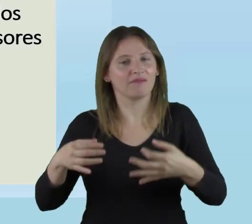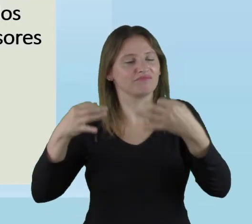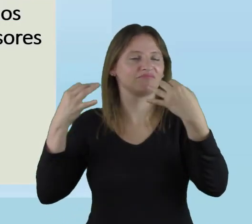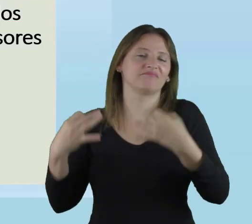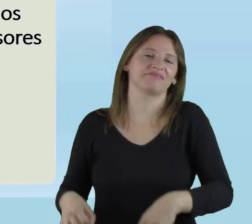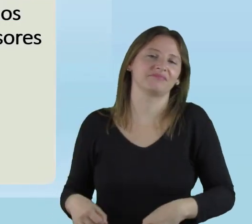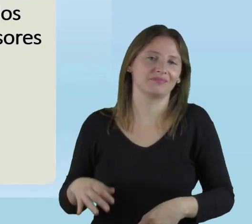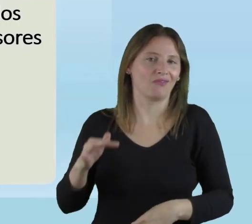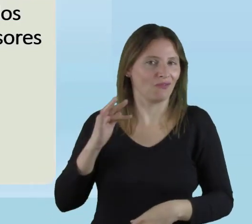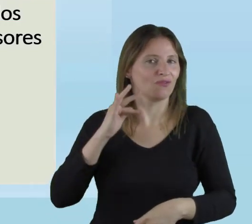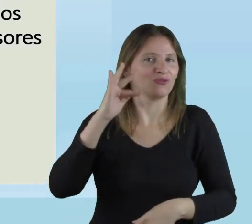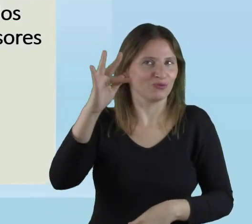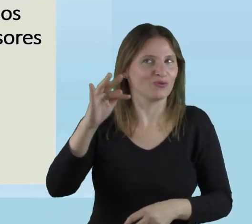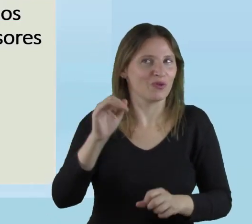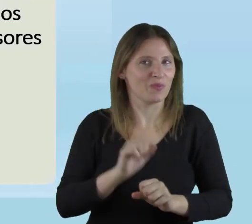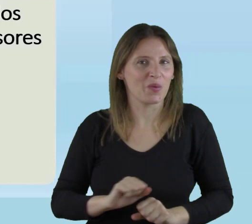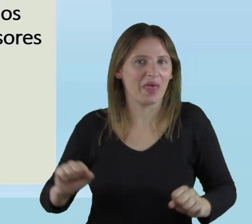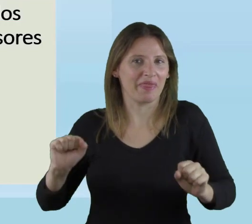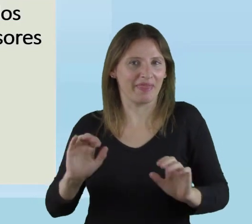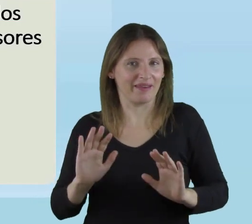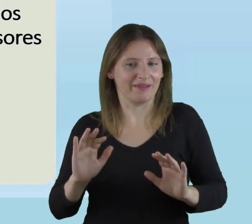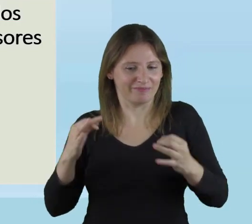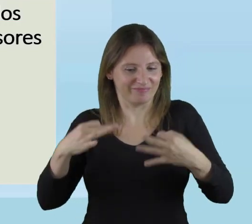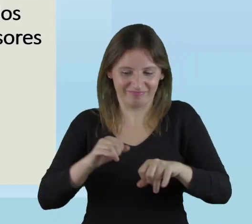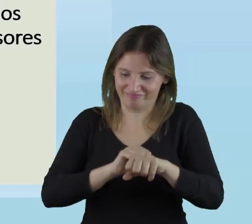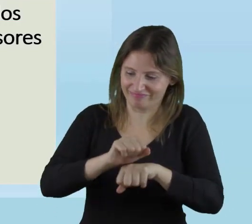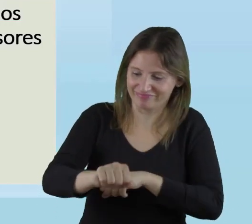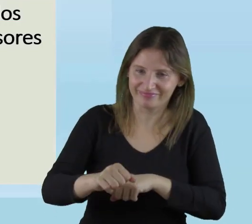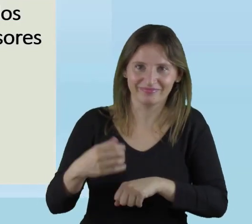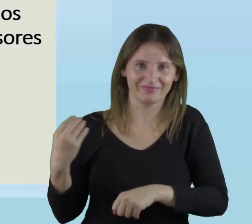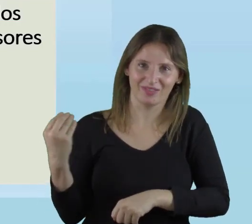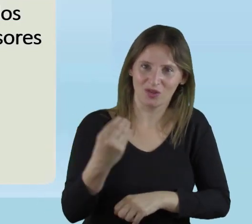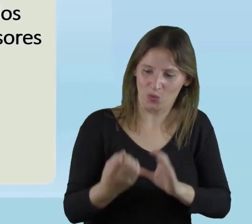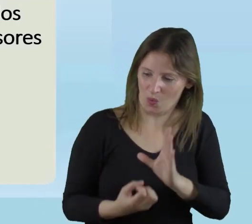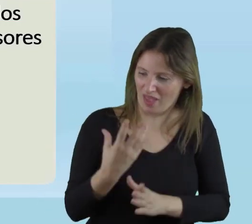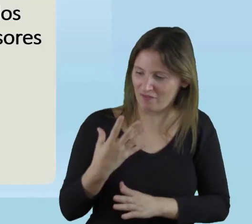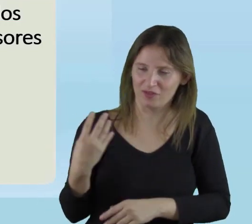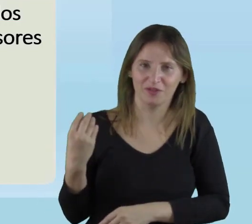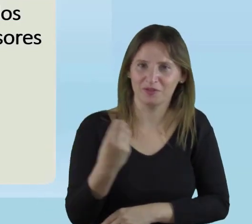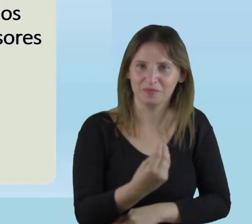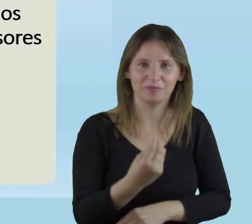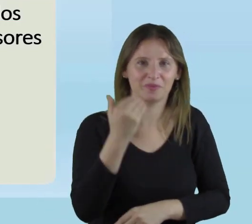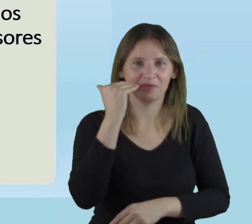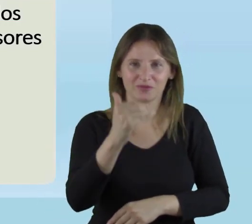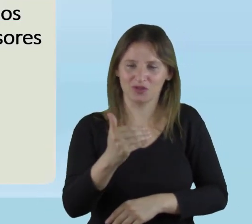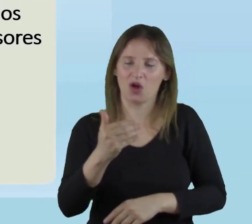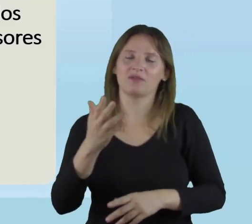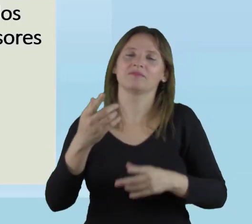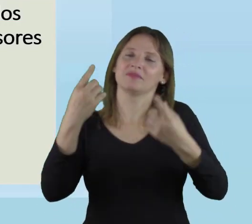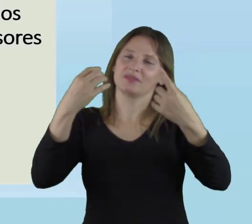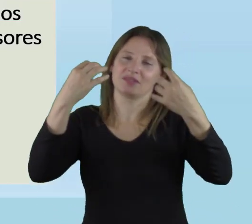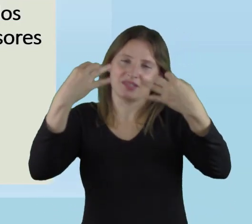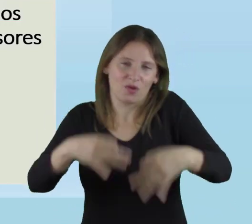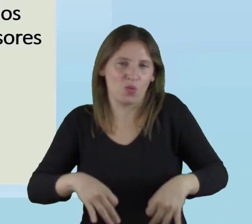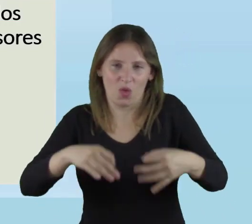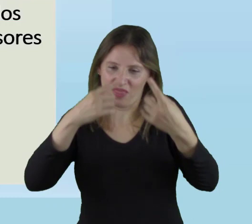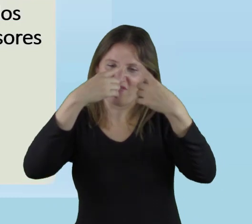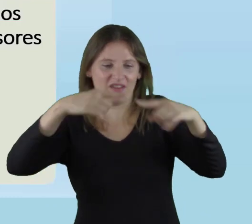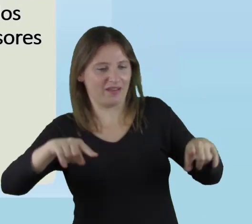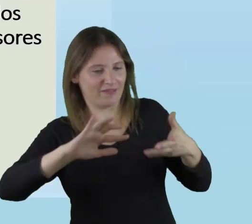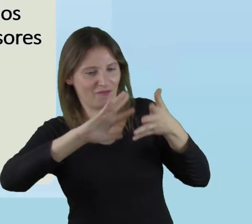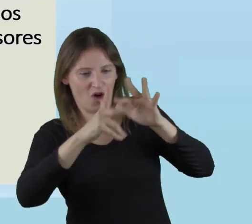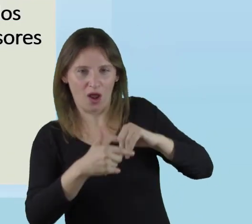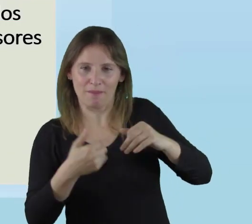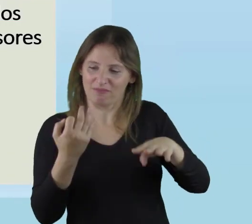Porque eso sí nos garantizaría que si están recibiendo esta formación, pues las nuevas generaciones van a